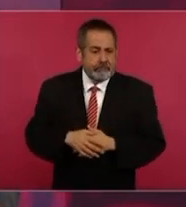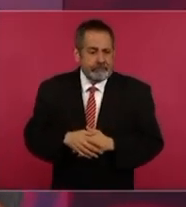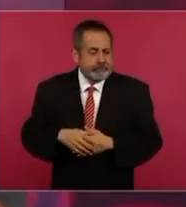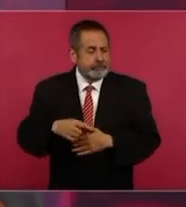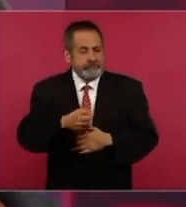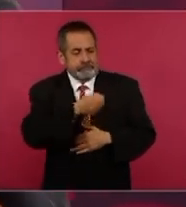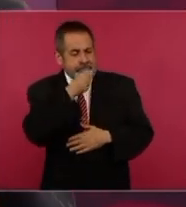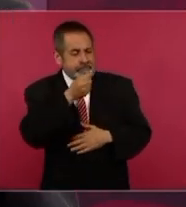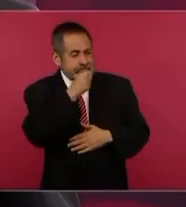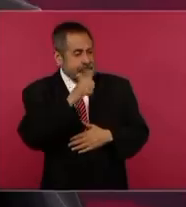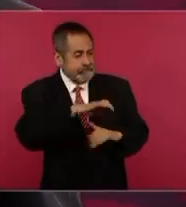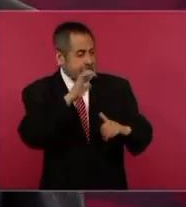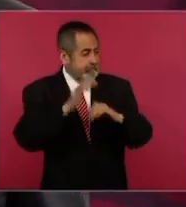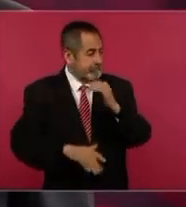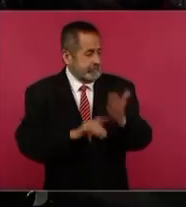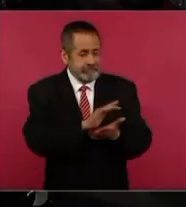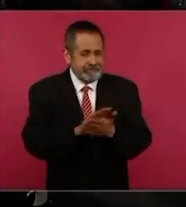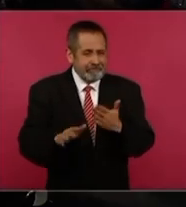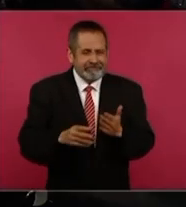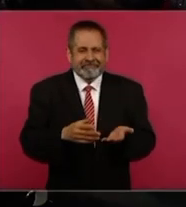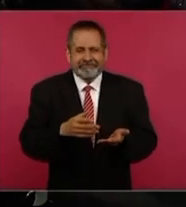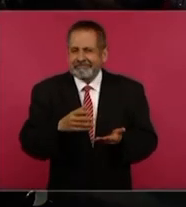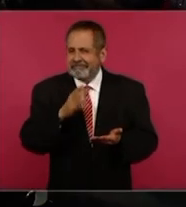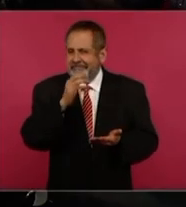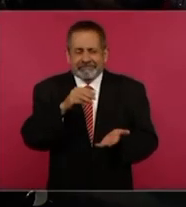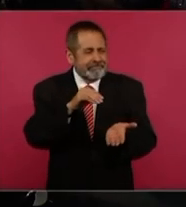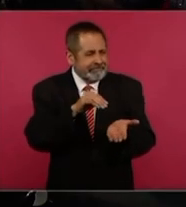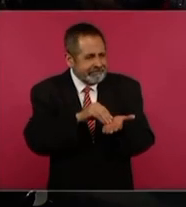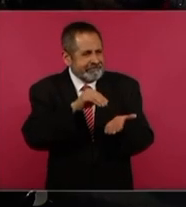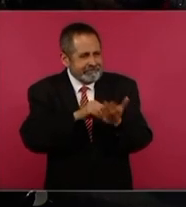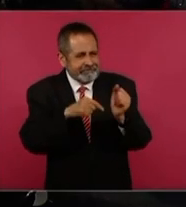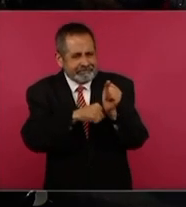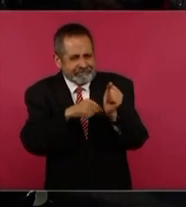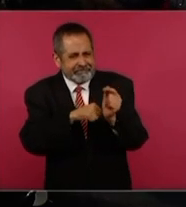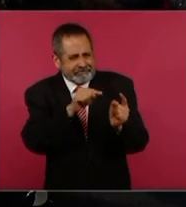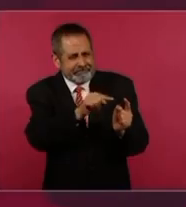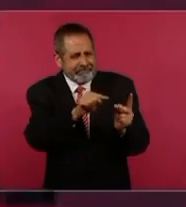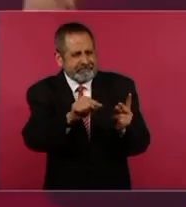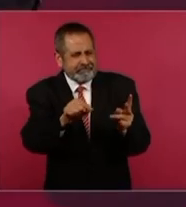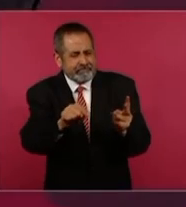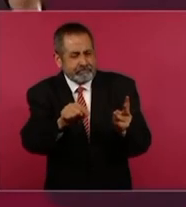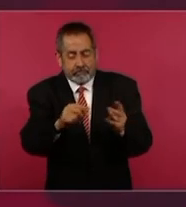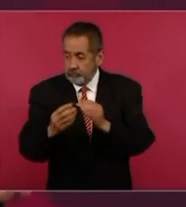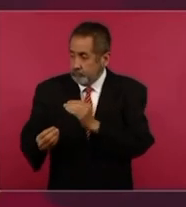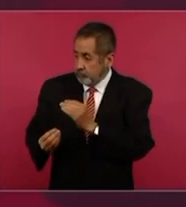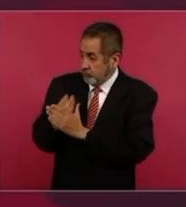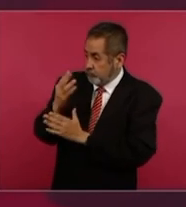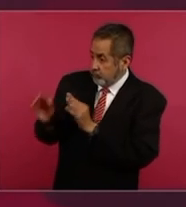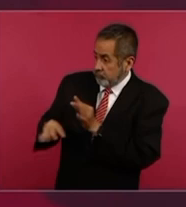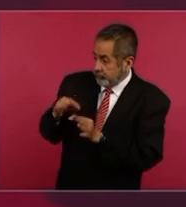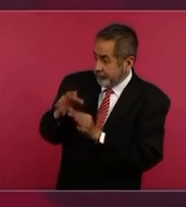irse y lo nuevo no acaba de nacer.